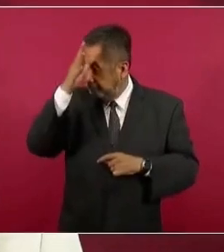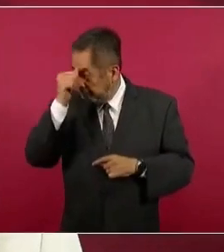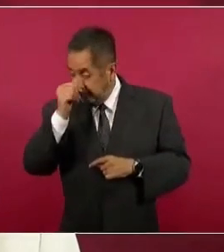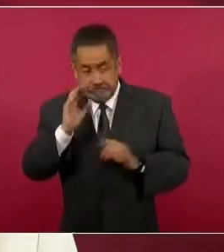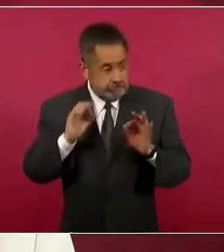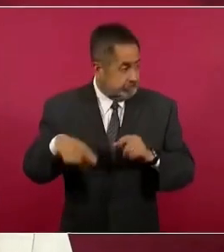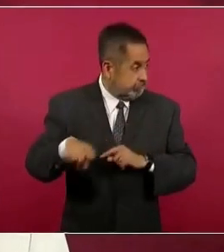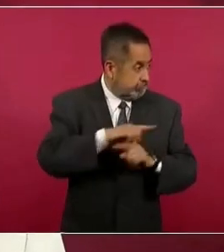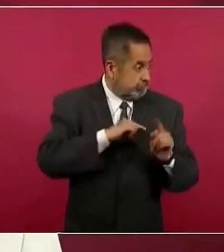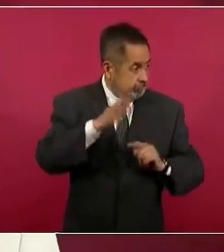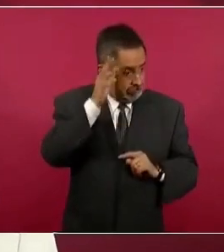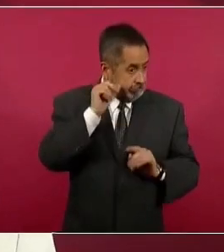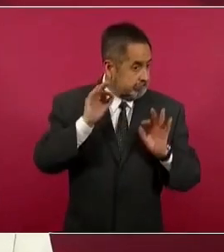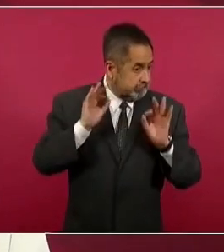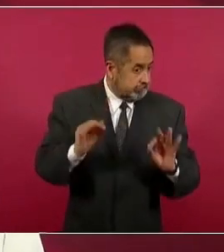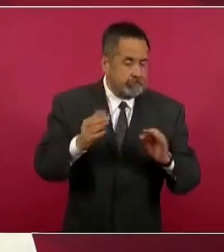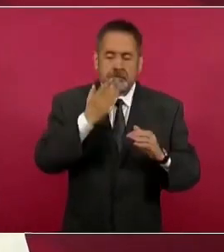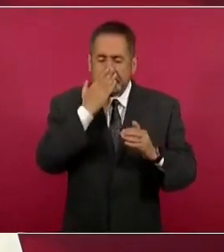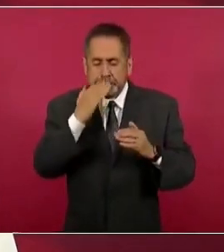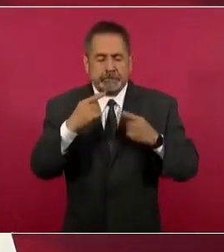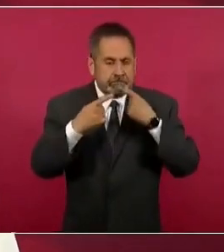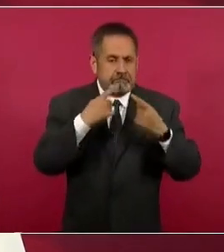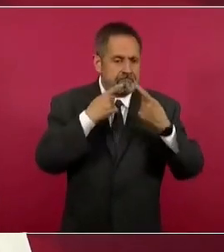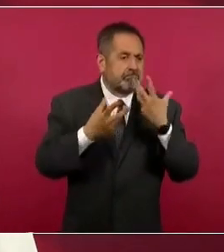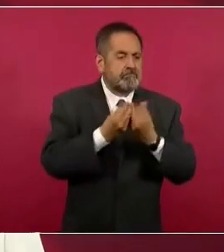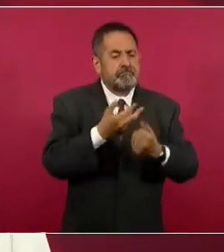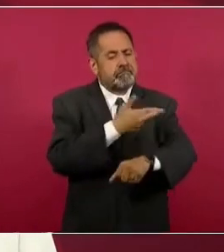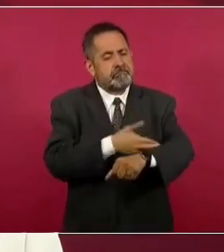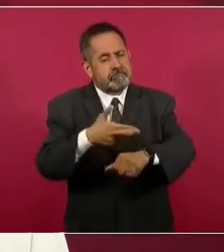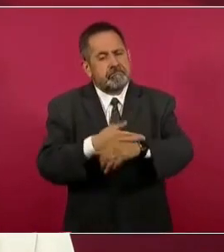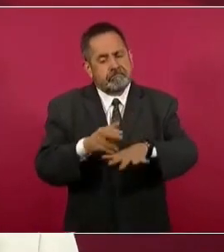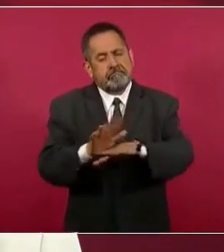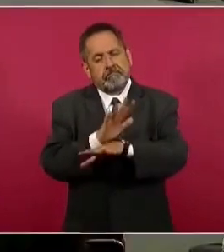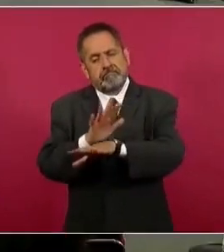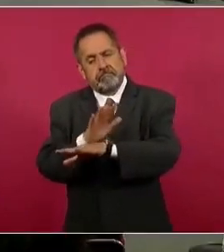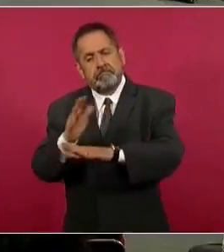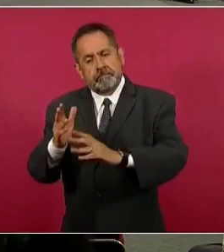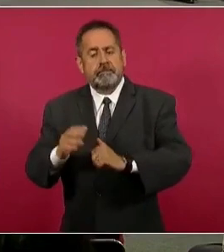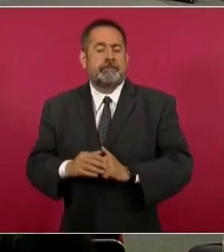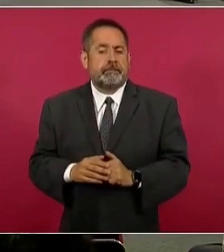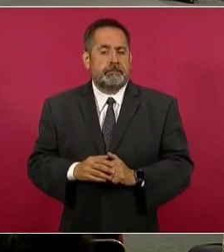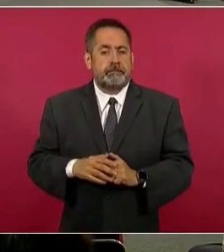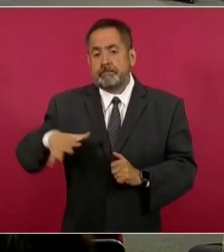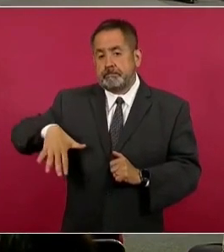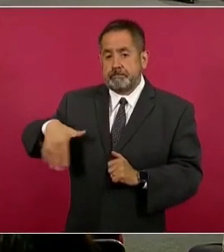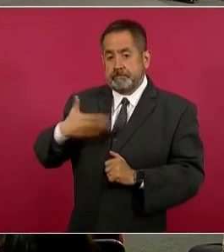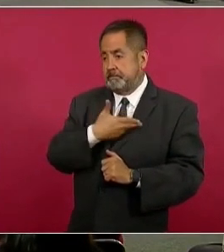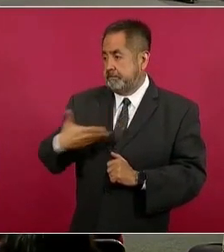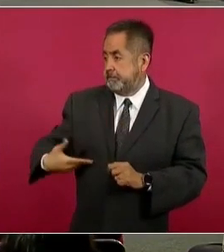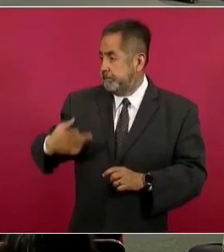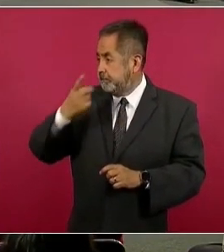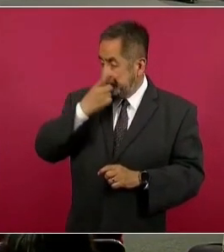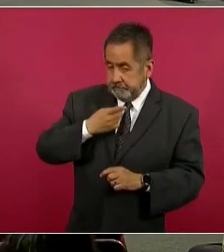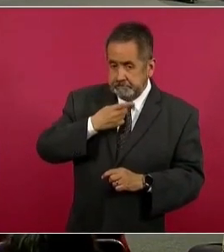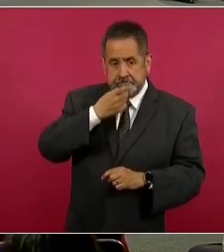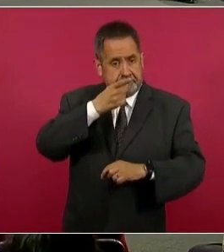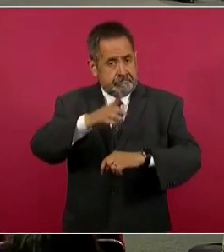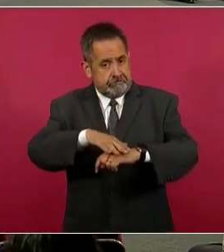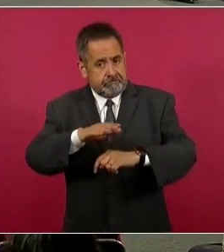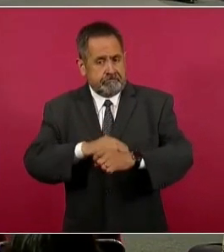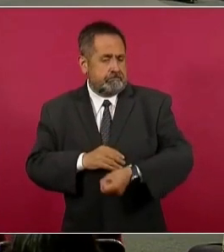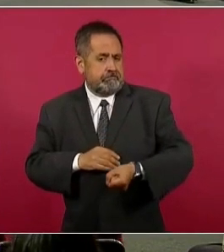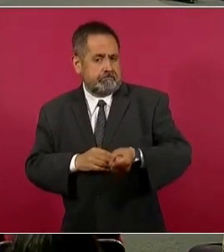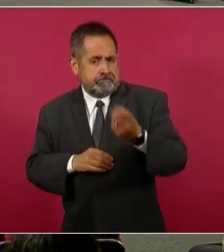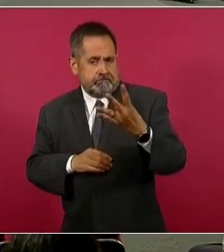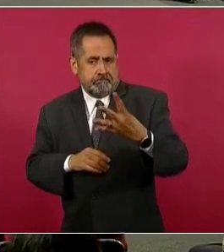del sector educativo. Aquí los puntos que vamos a tratar, como ya decía nuestro señor presidente, es precisamente los cuatro